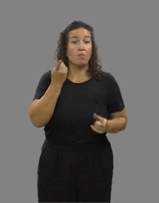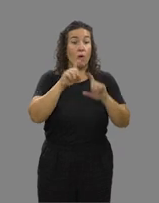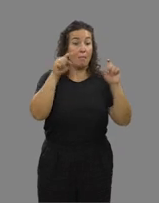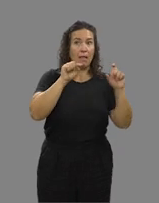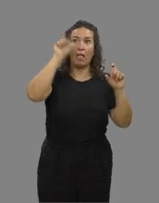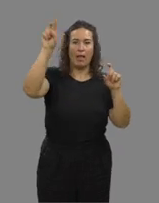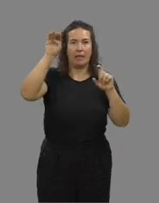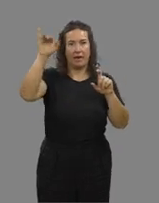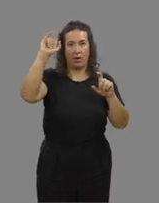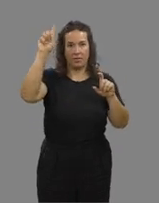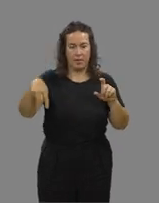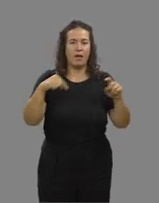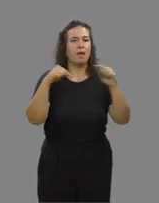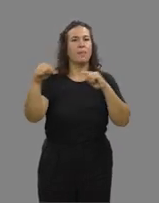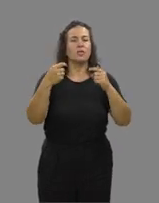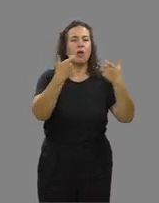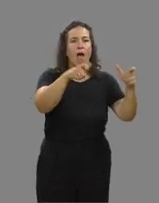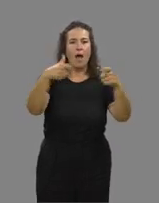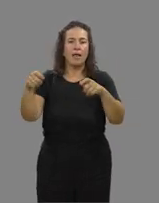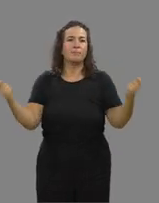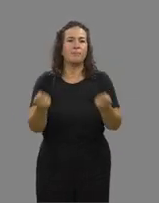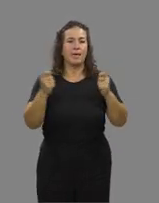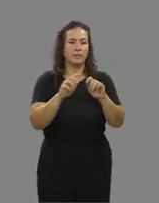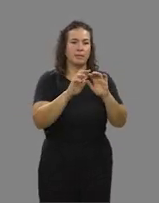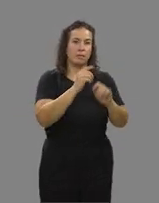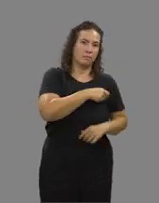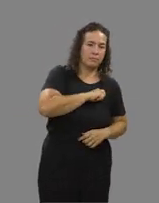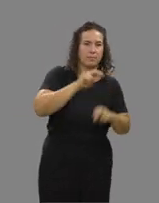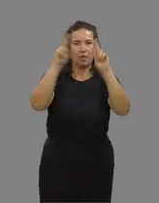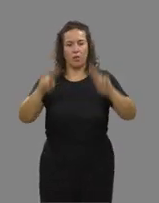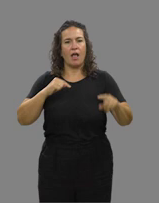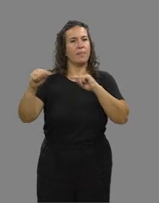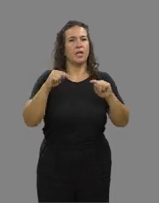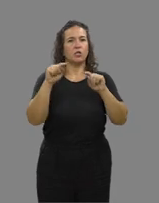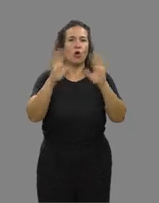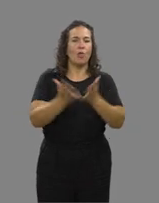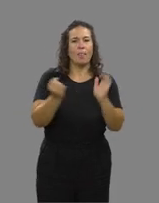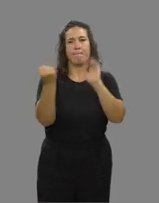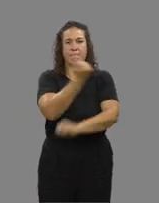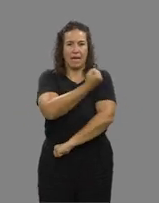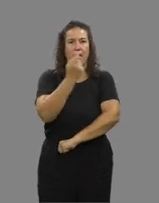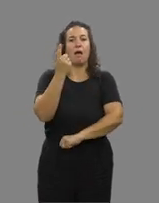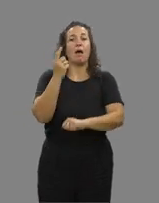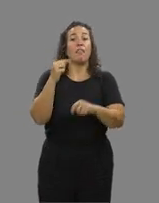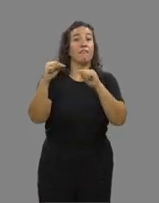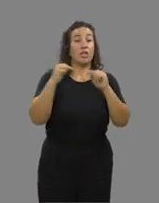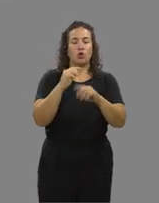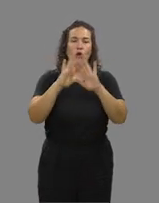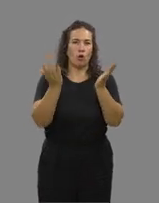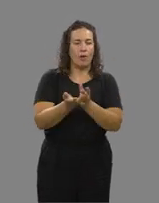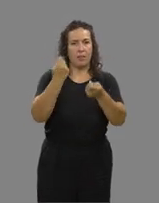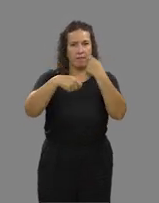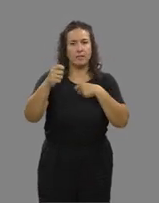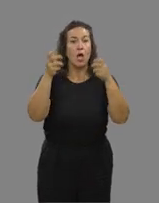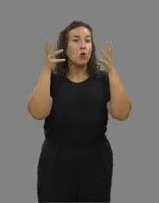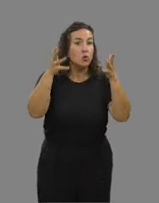operaciones en el extranjero. Director de Áreas de Marketing Nacional e Internacional, Director Global de Marca, Director Global de Ventas, Consultor de